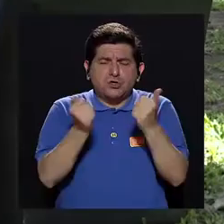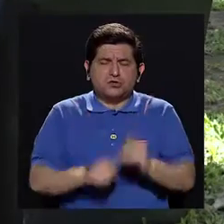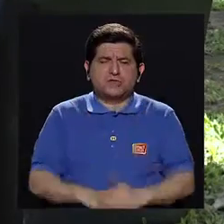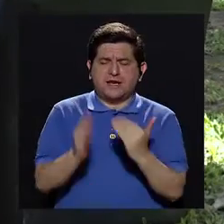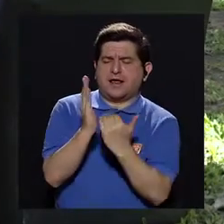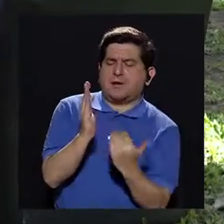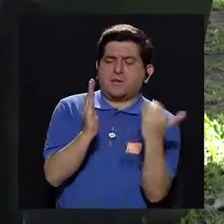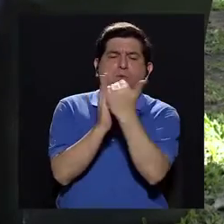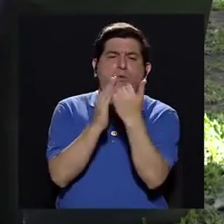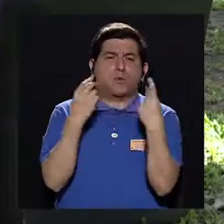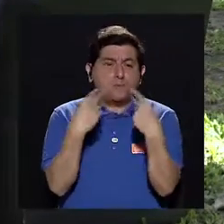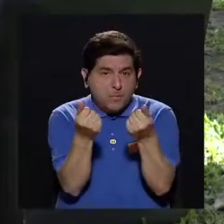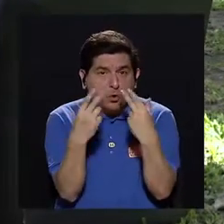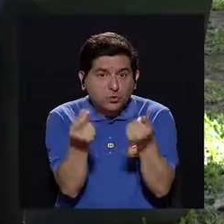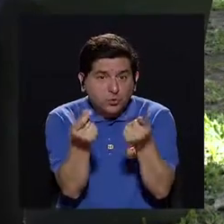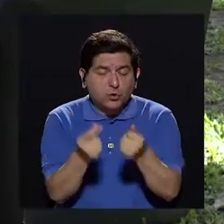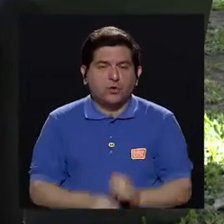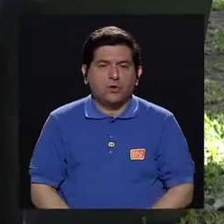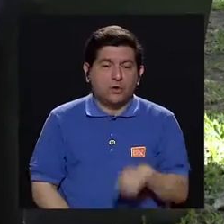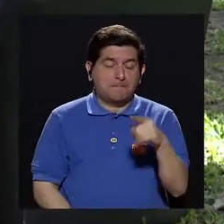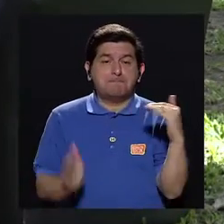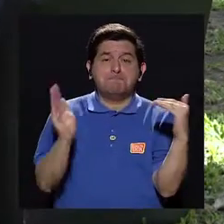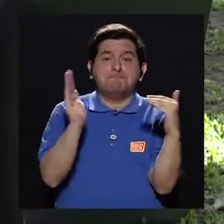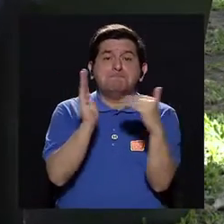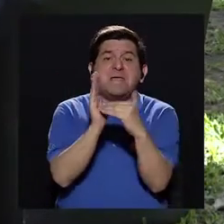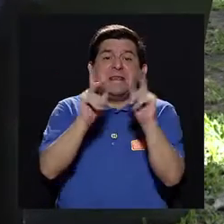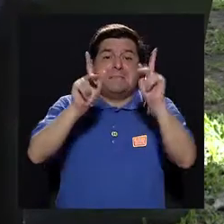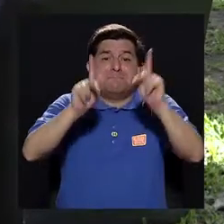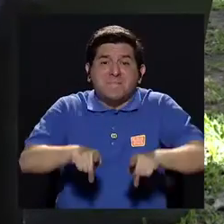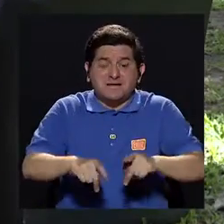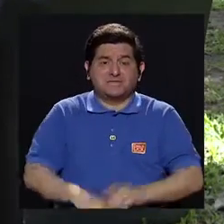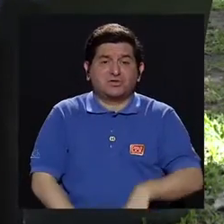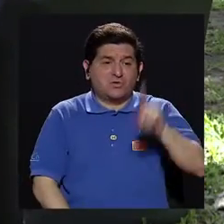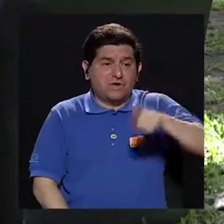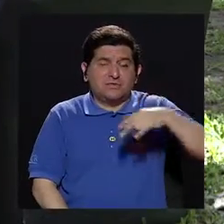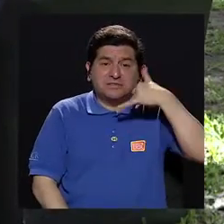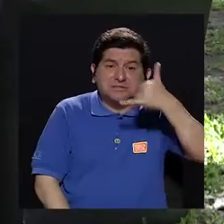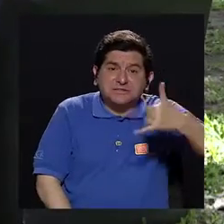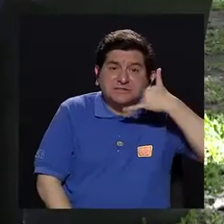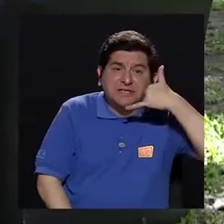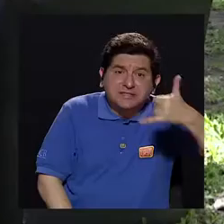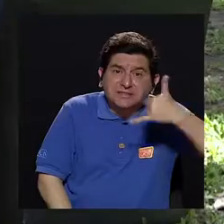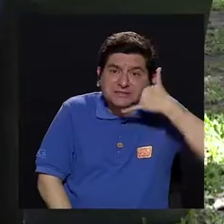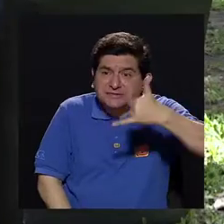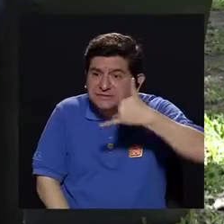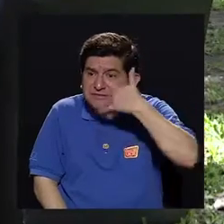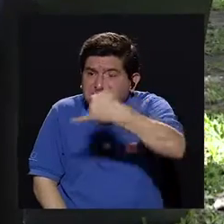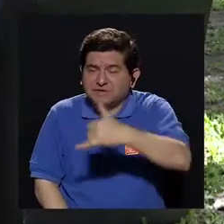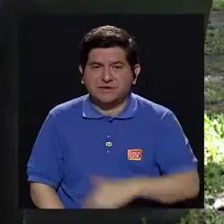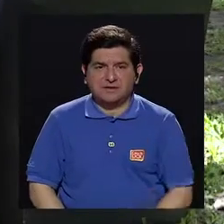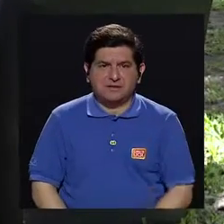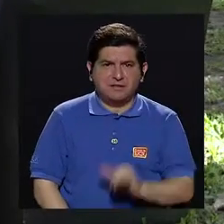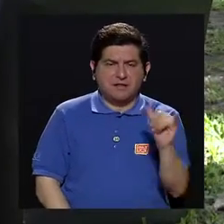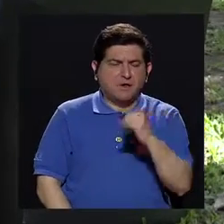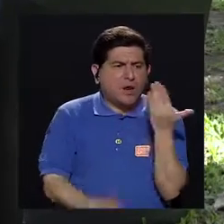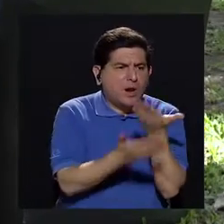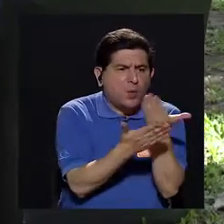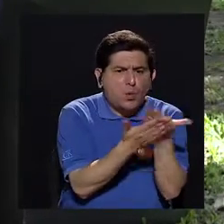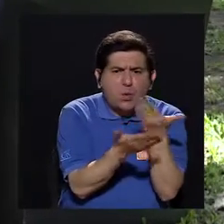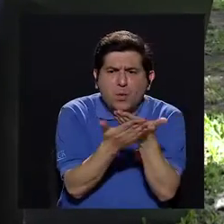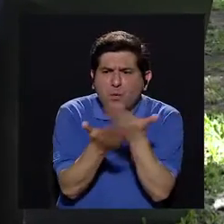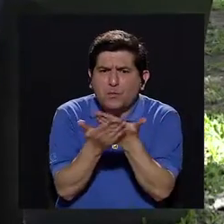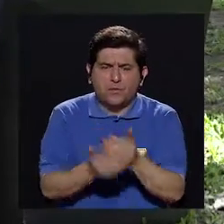adelantarlos. Esos son mil pacientes que hay que llamar por teléfono, que hay que